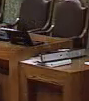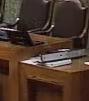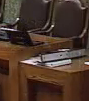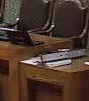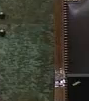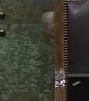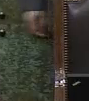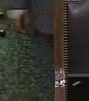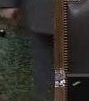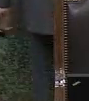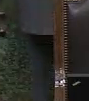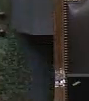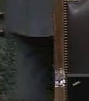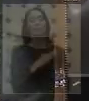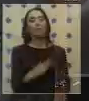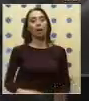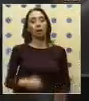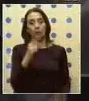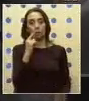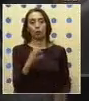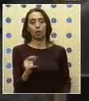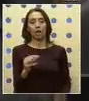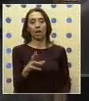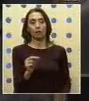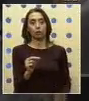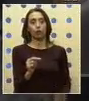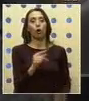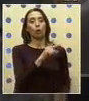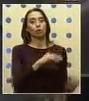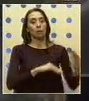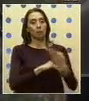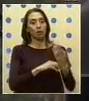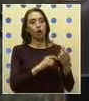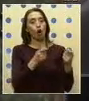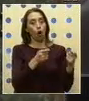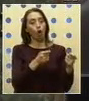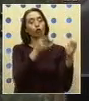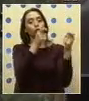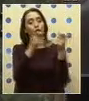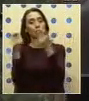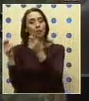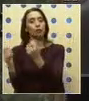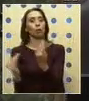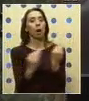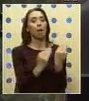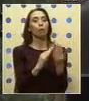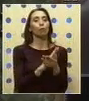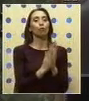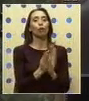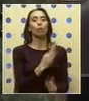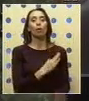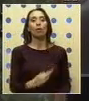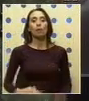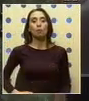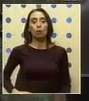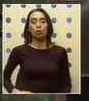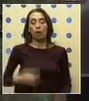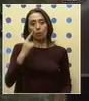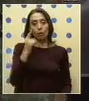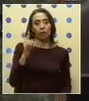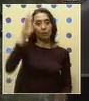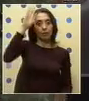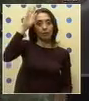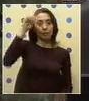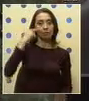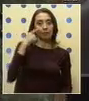Muchas gracias, Diputado Castro. Vamos a enviar los oficios por usted solicitados con la adhesión de todos los diputados que están adyendo.